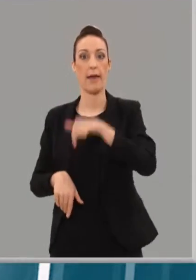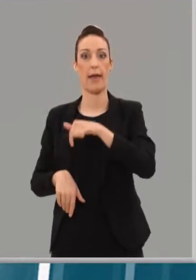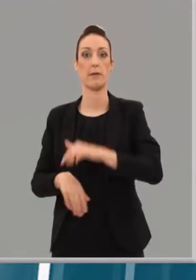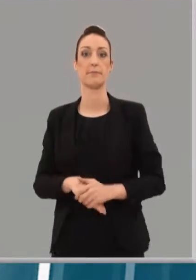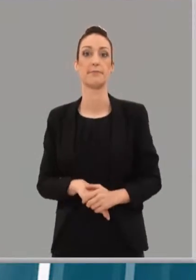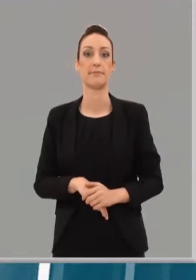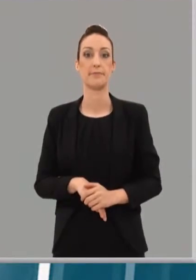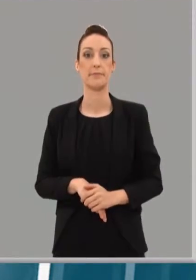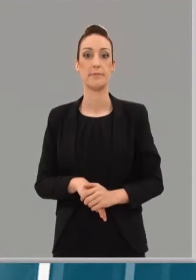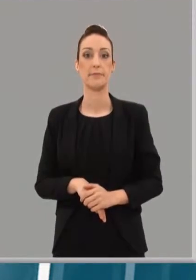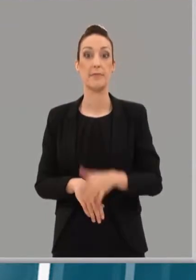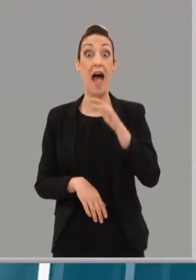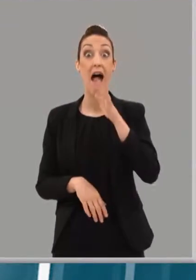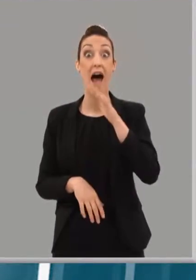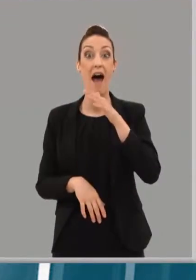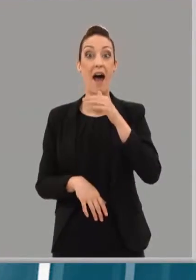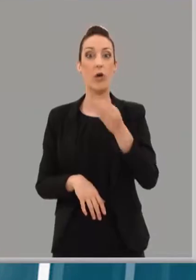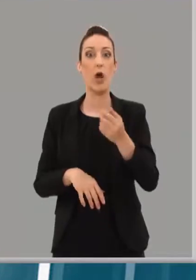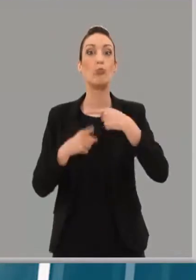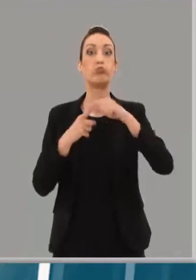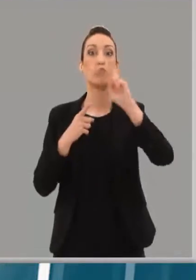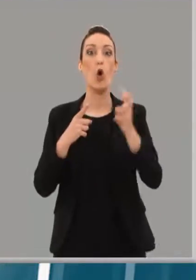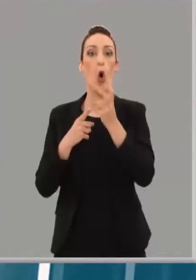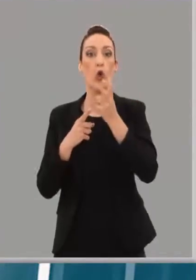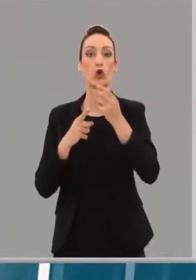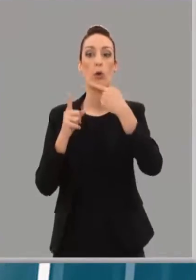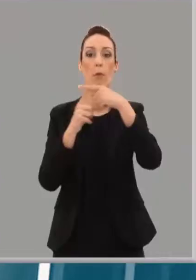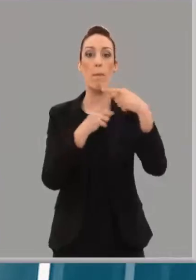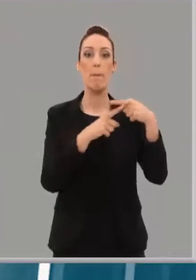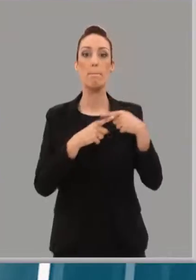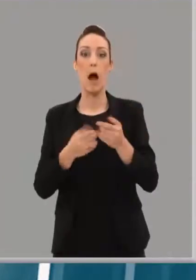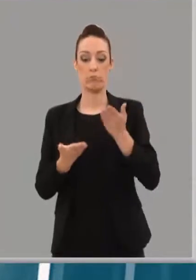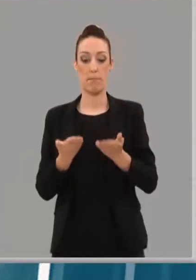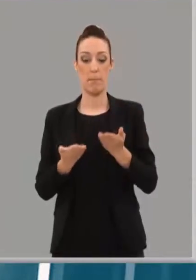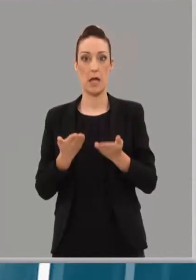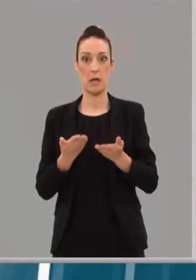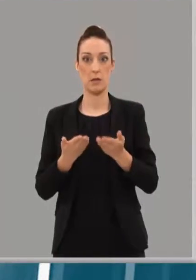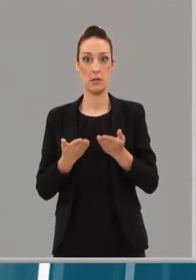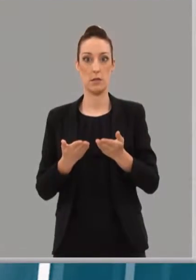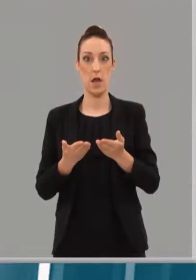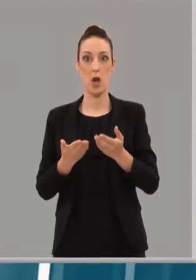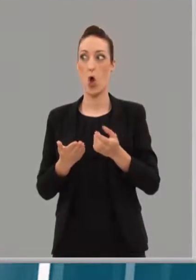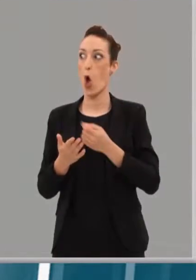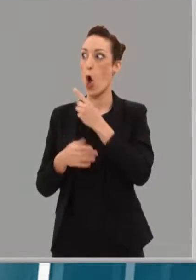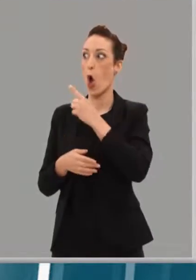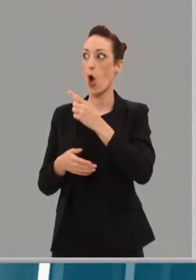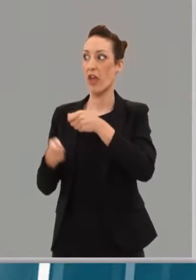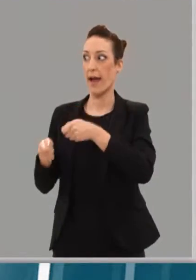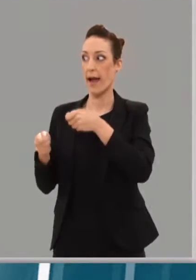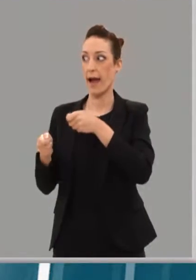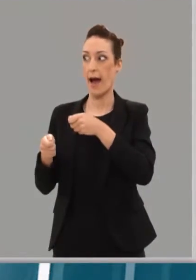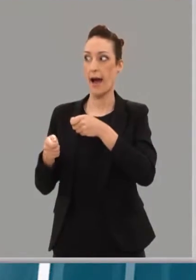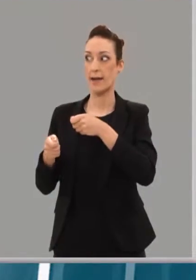Es momento ahora de pesar los diferentes productos. De yagüe vienen once cajas, que son 22 kilos más el palo y